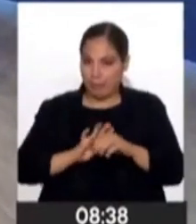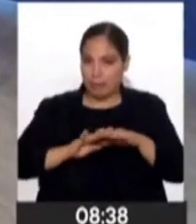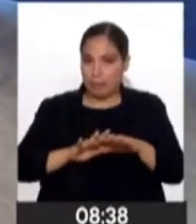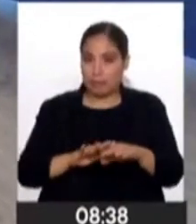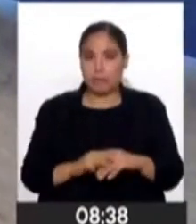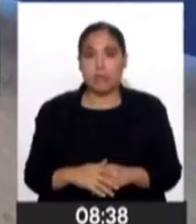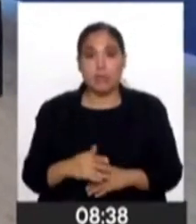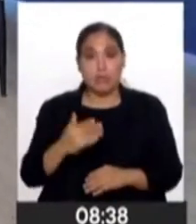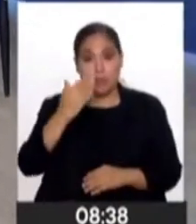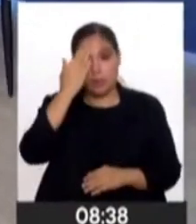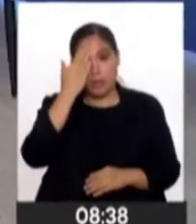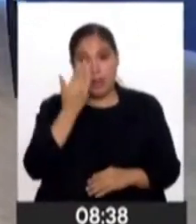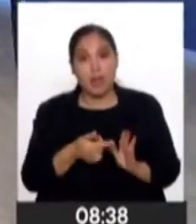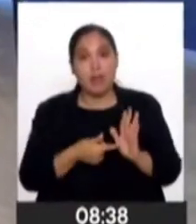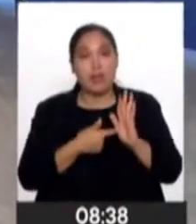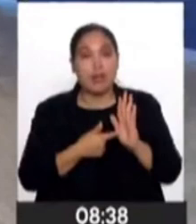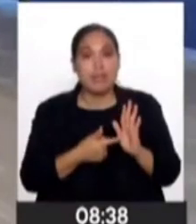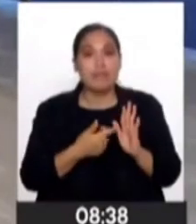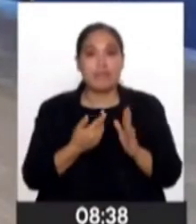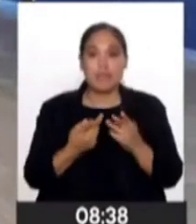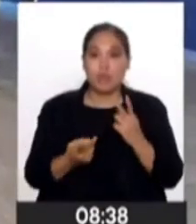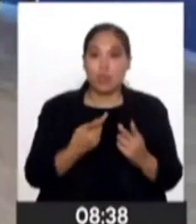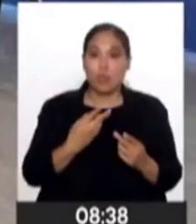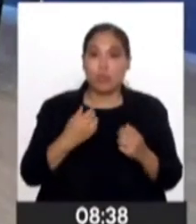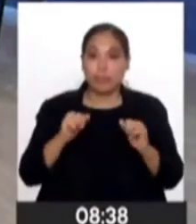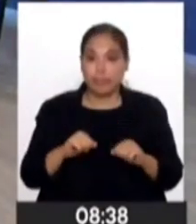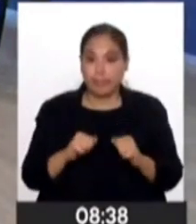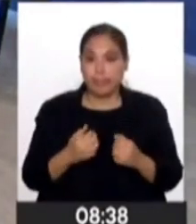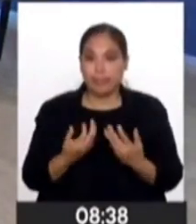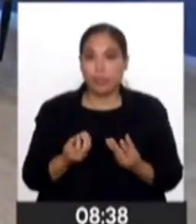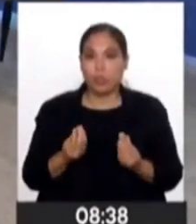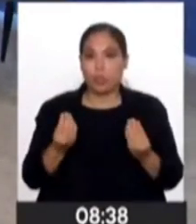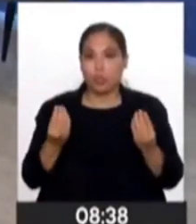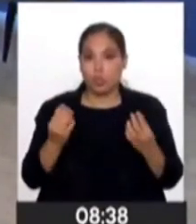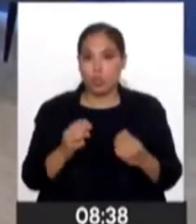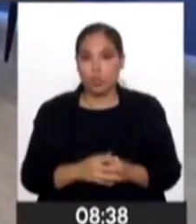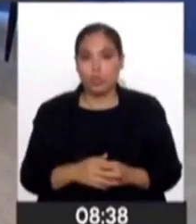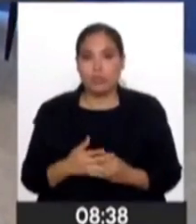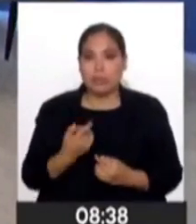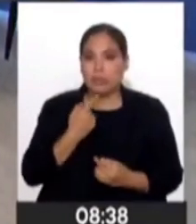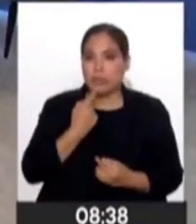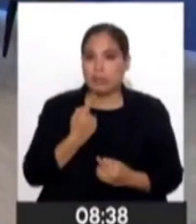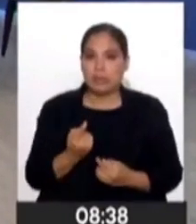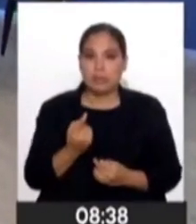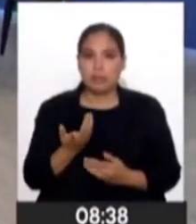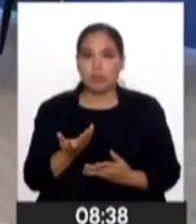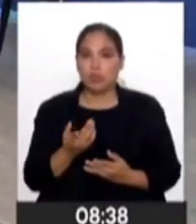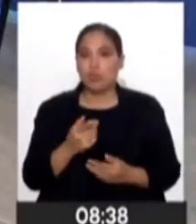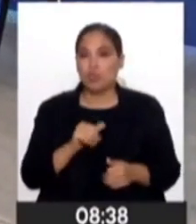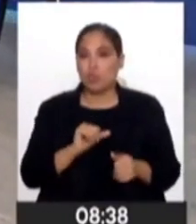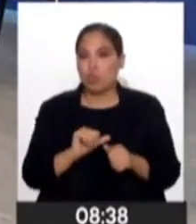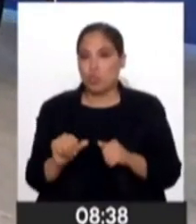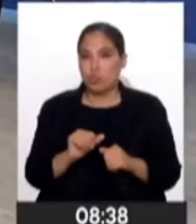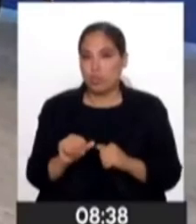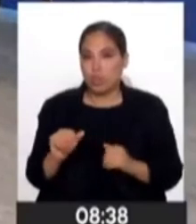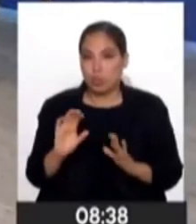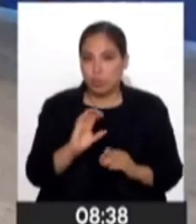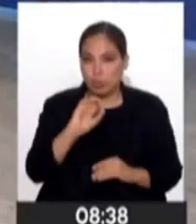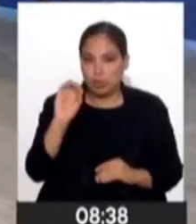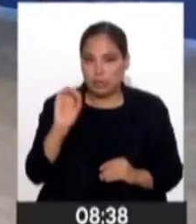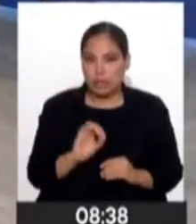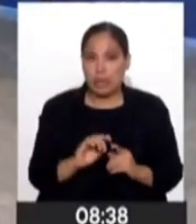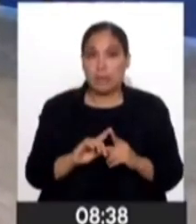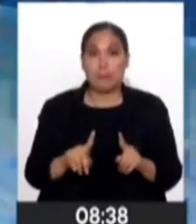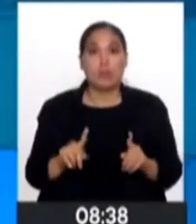Se evidenció mucho más todavía lo que ya sabíamos, porque ya le poníamos una cifra, y le poníamos no solamente una cifra, sino un